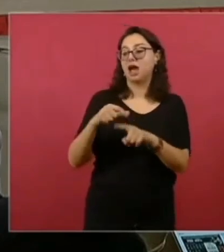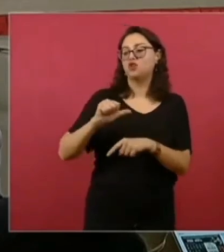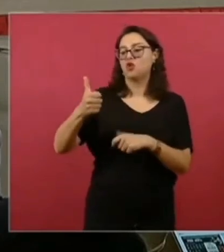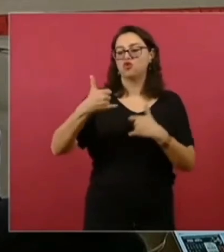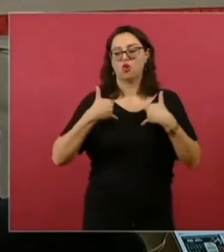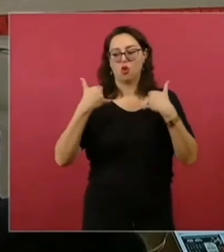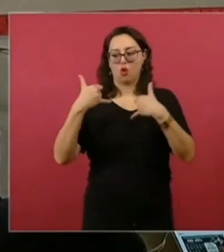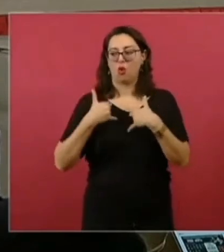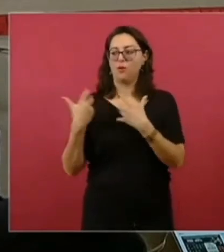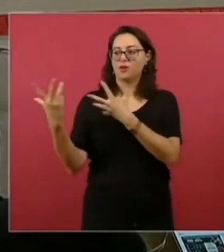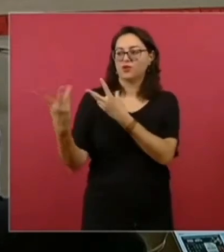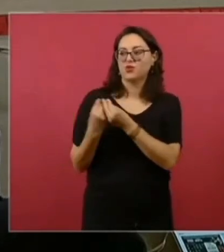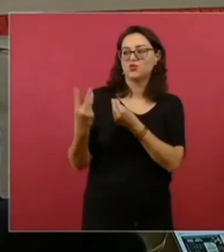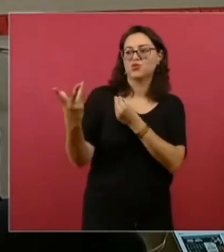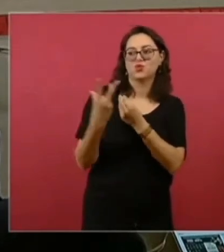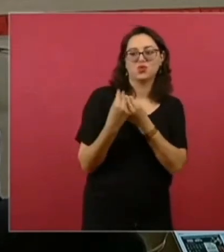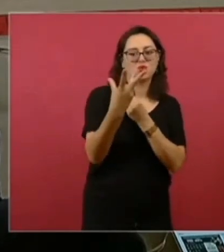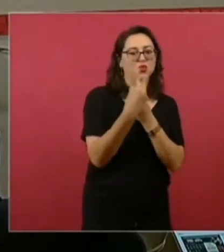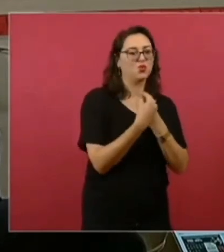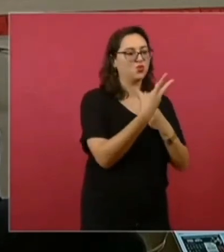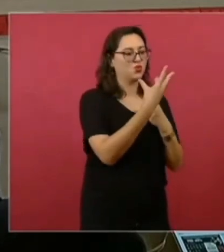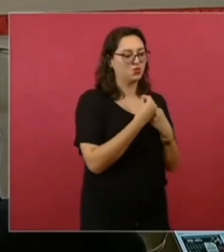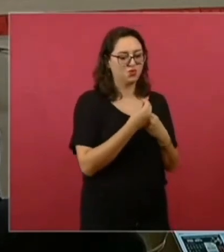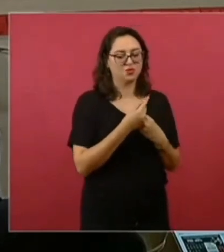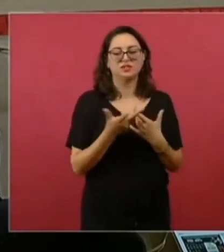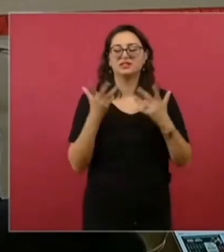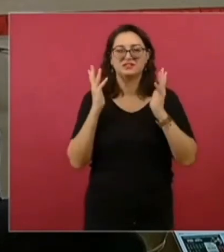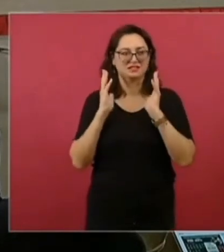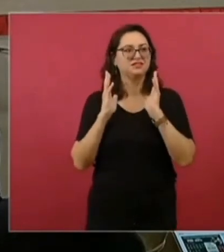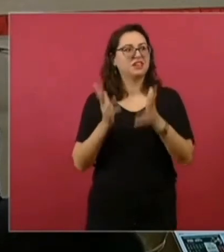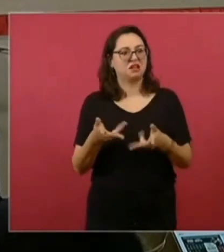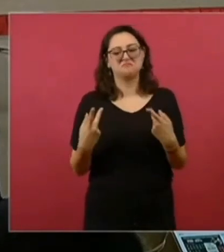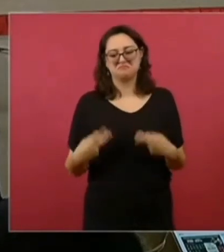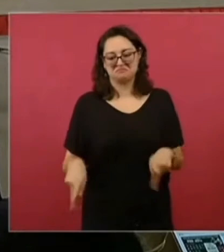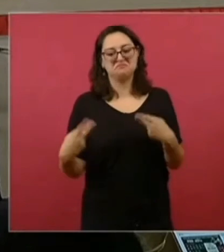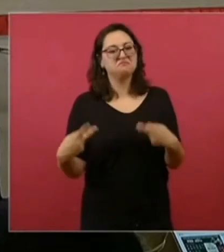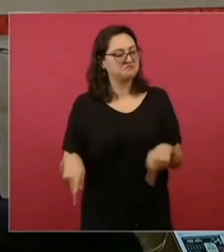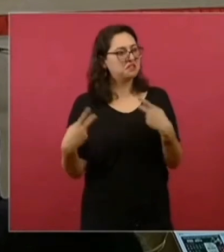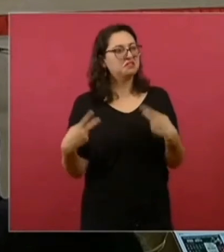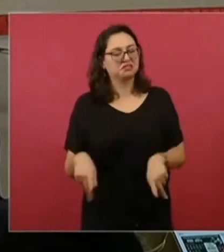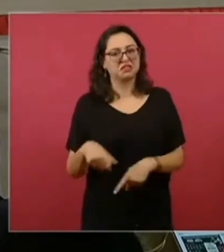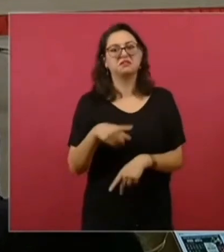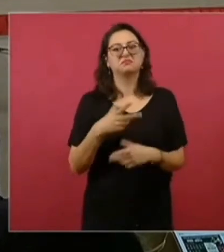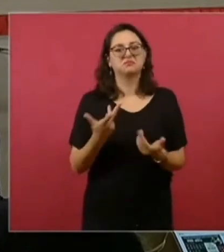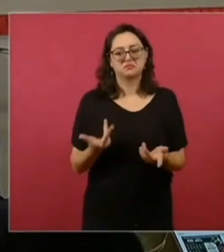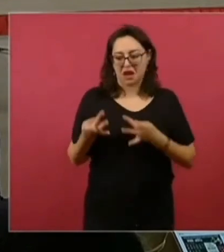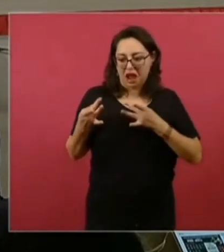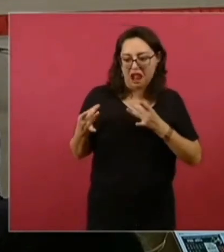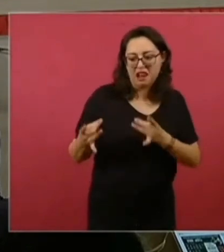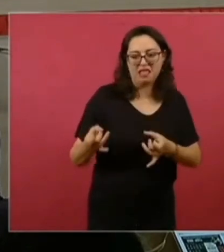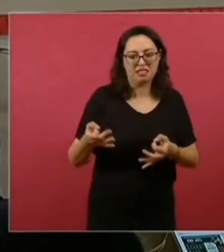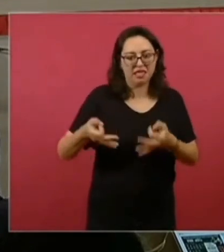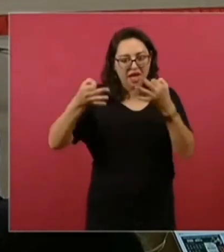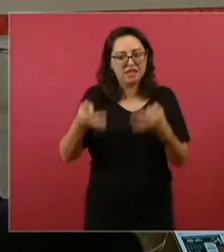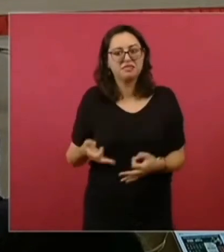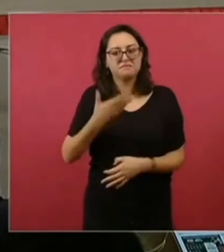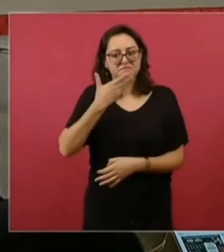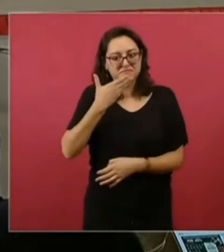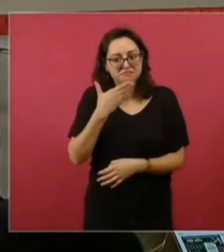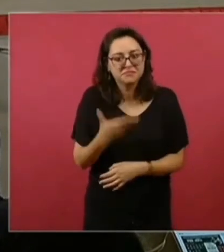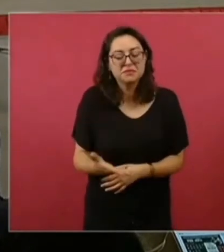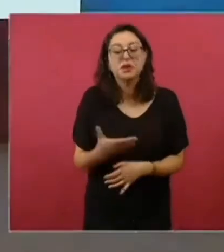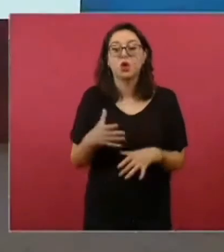porque ya tienen mejor calidad en sus productos y algo bien importante es que estamos generando también de manera